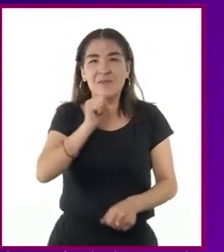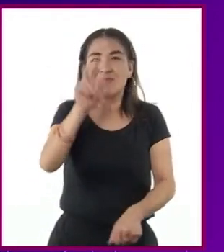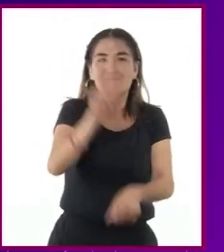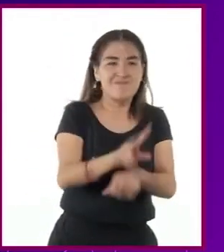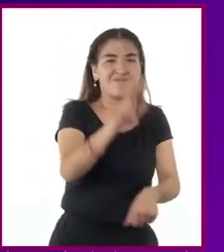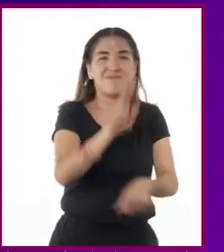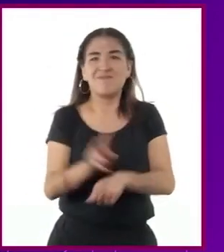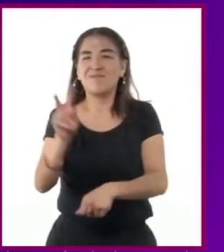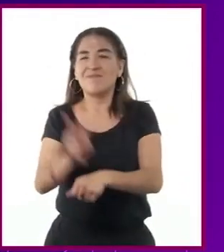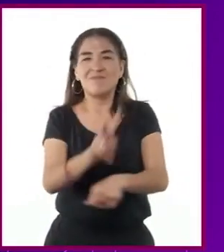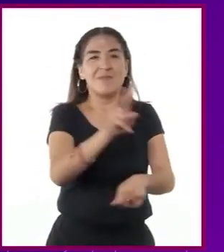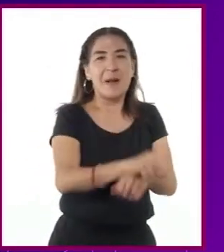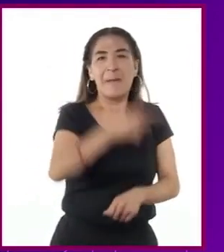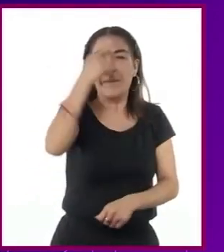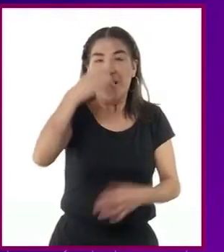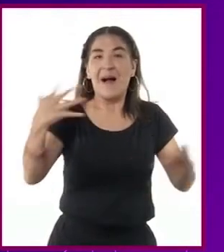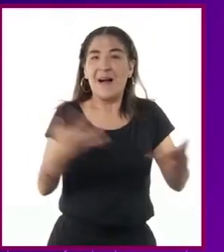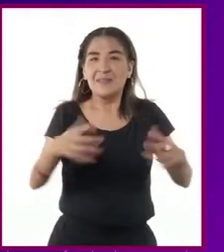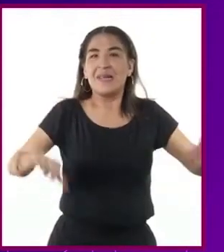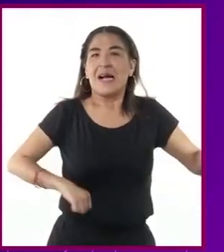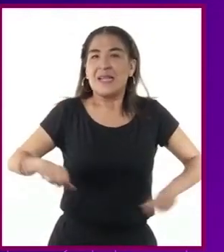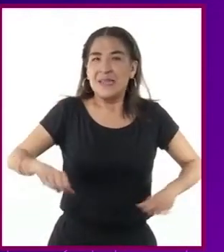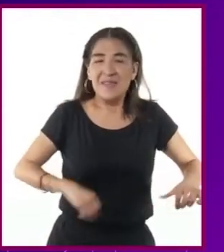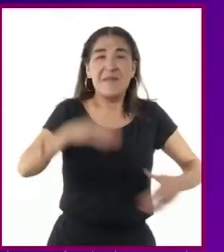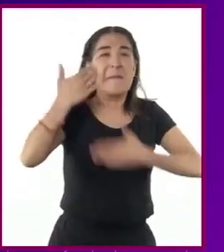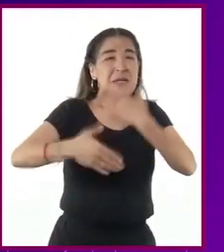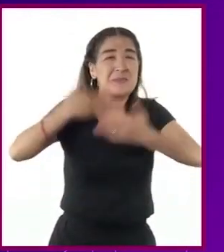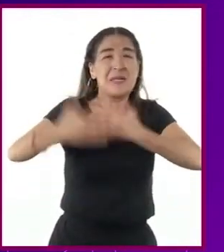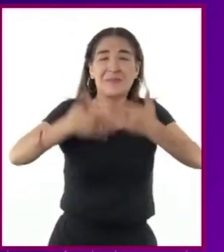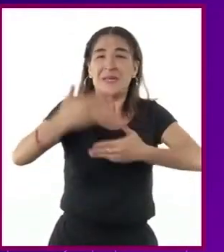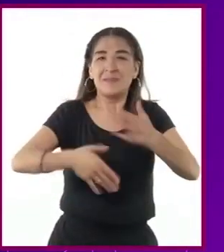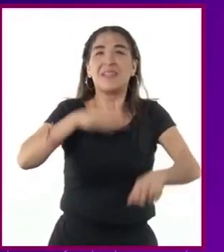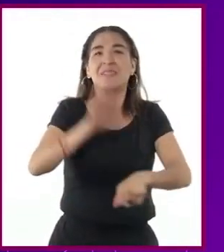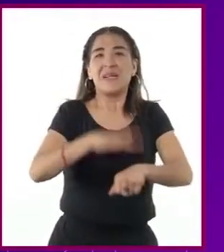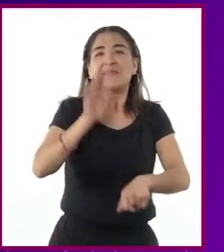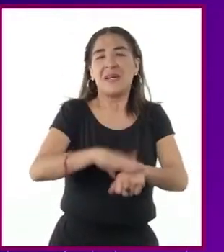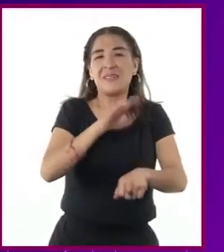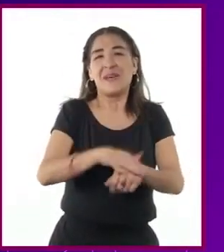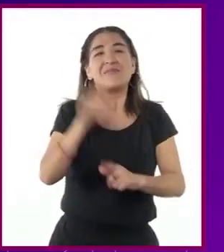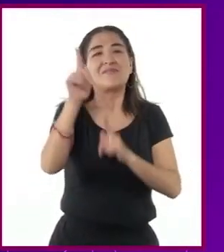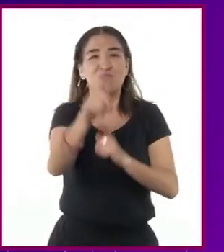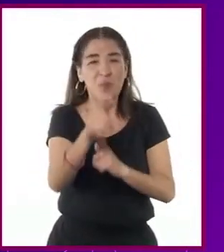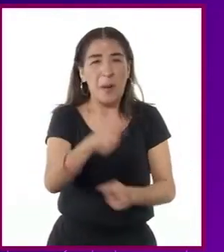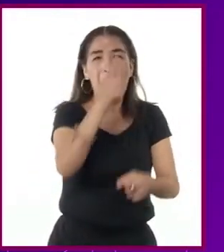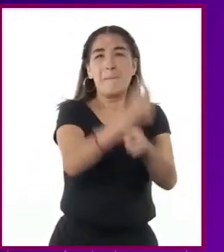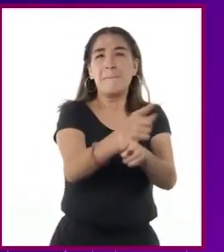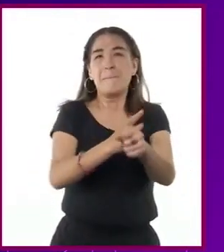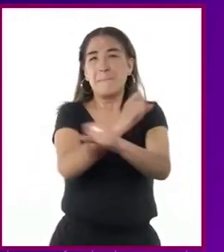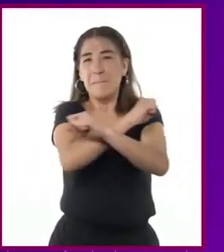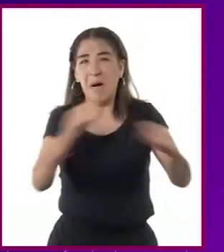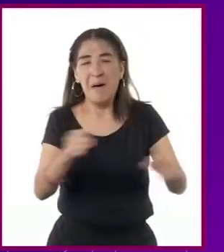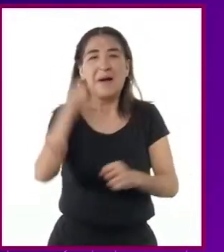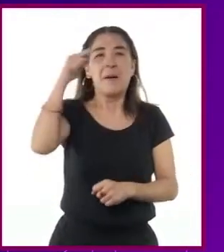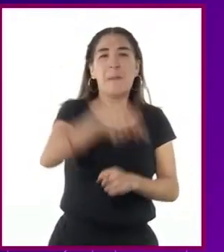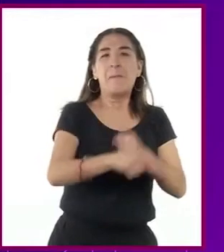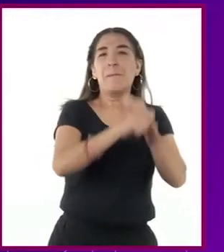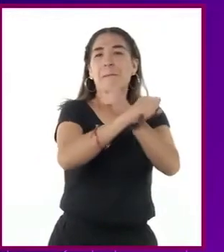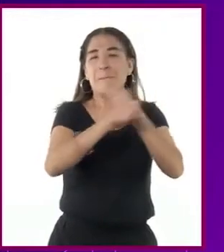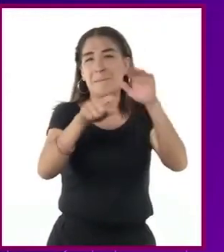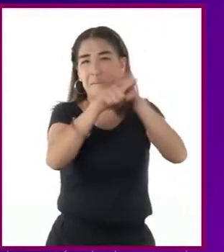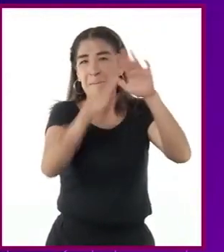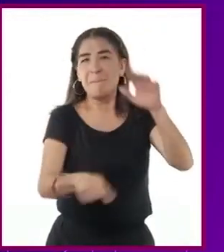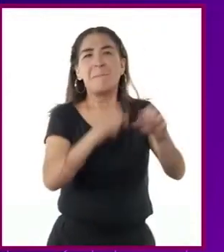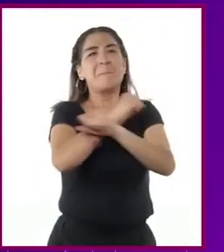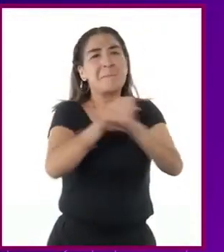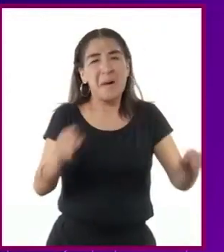y requería estar desarrollando más y más y más armas, requería una inversión fantástica para